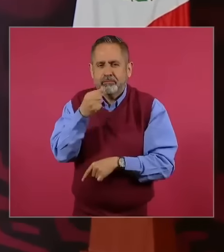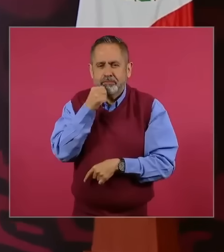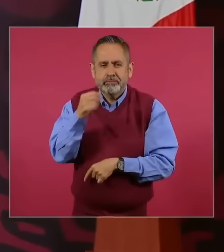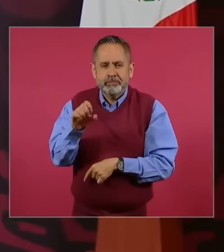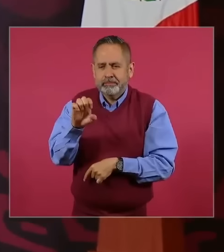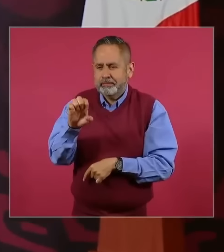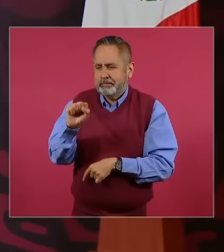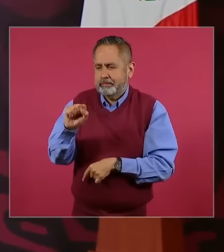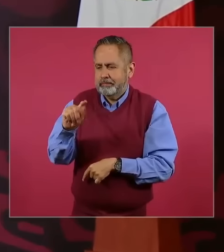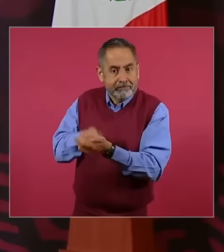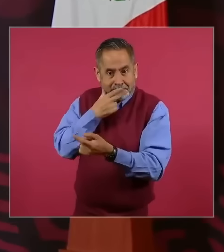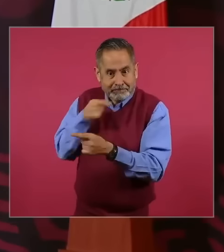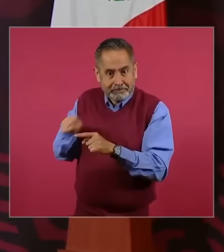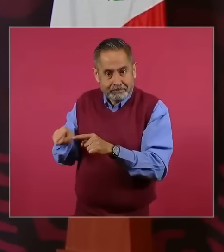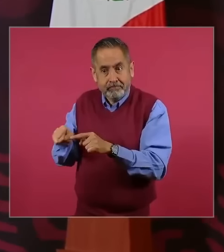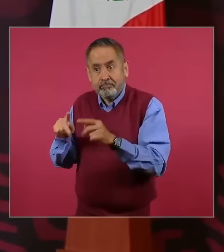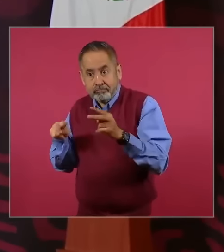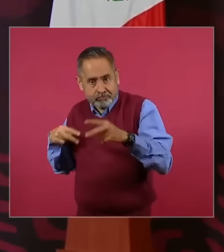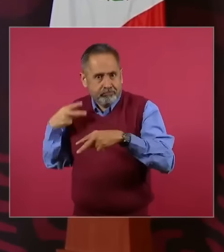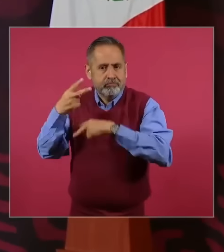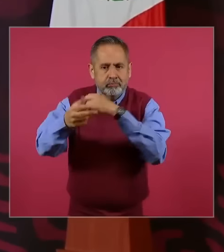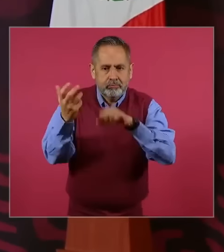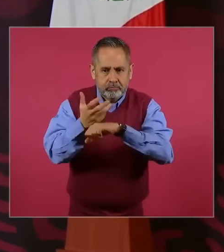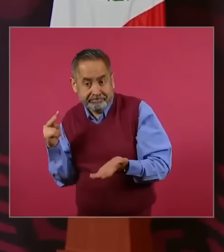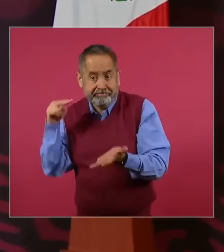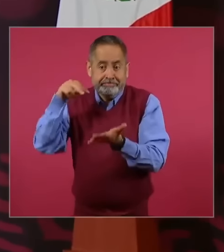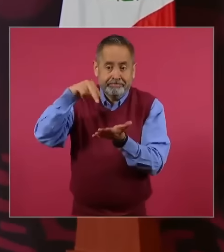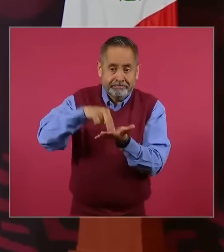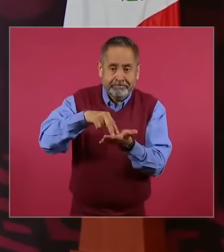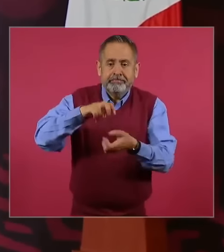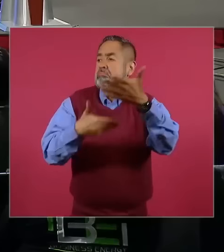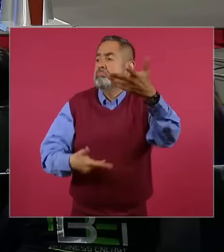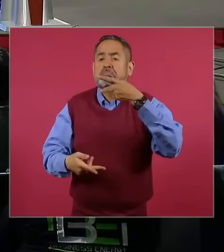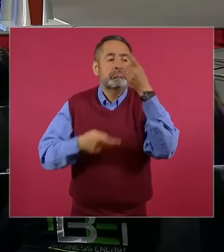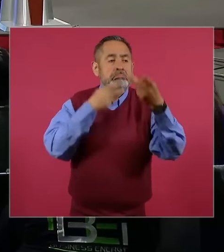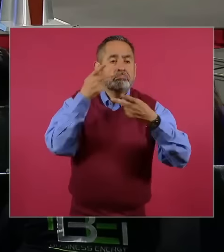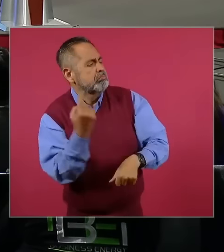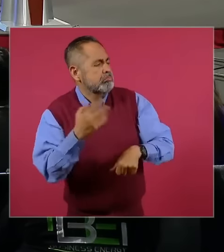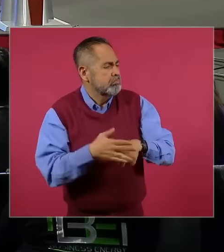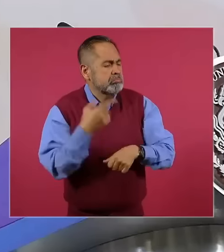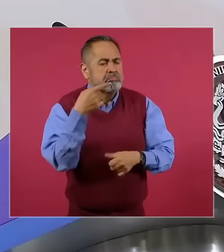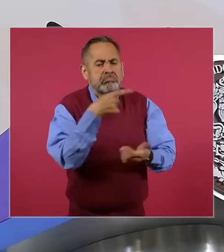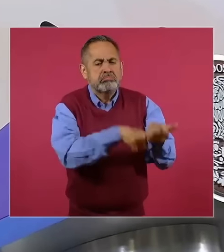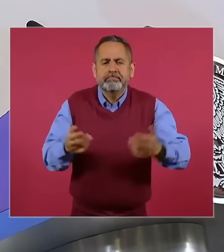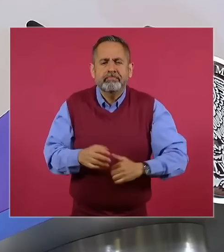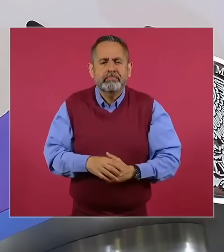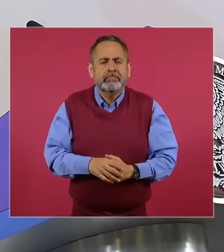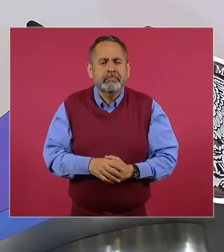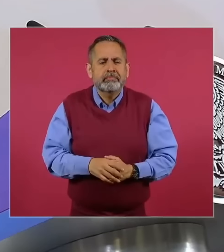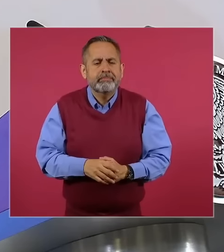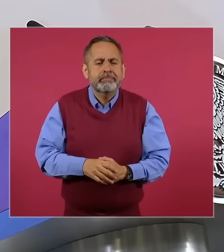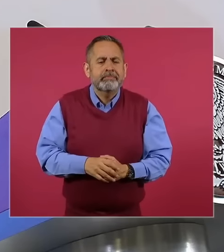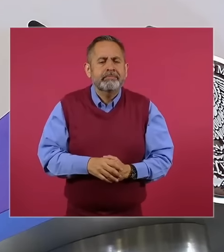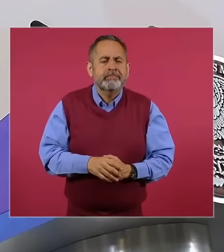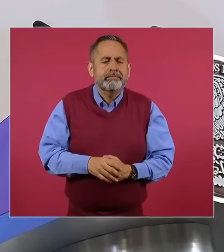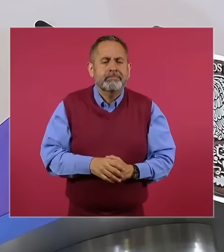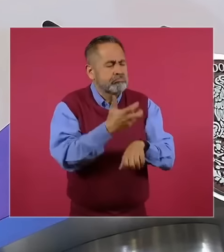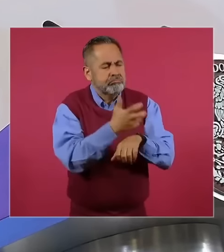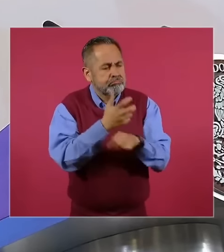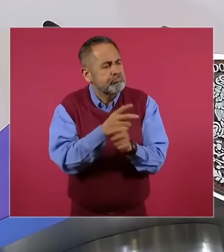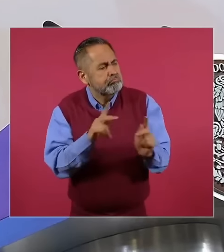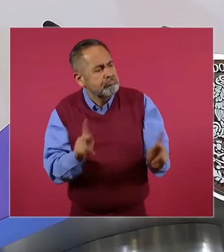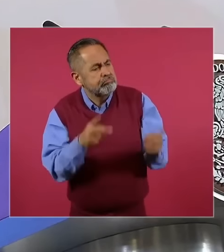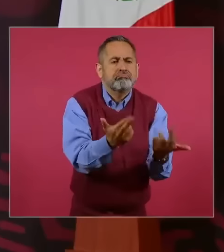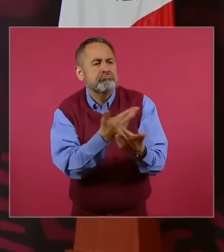México en Estados Unidos, lea un documento diciendo que por qué Estados Unidos vende